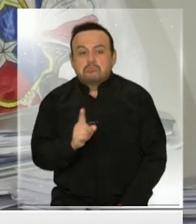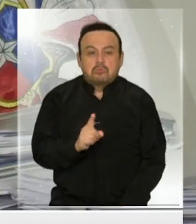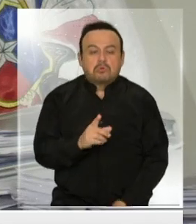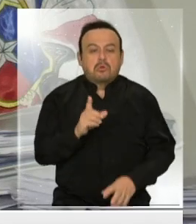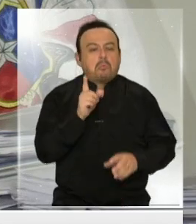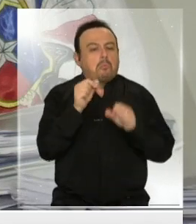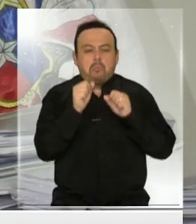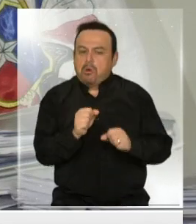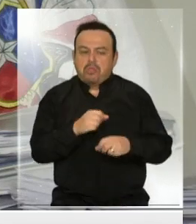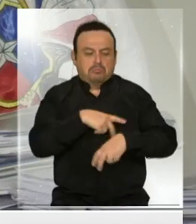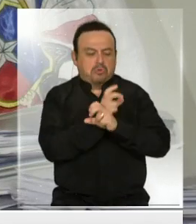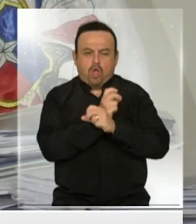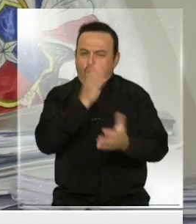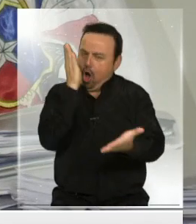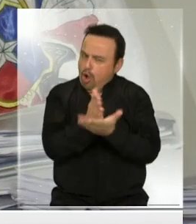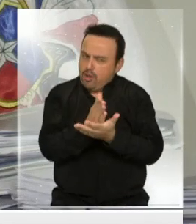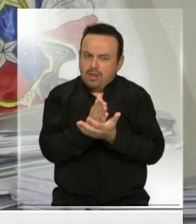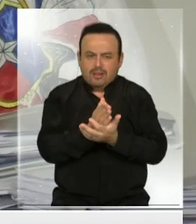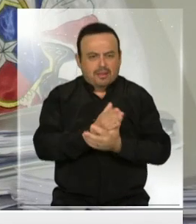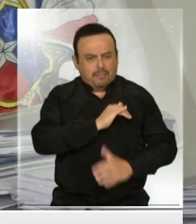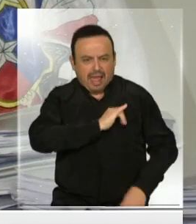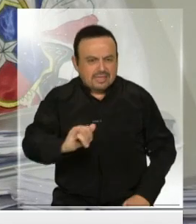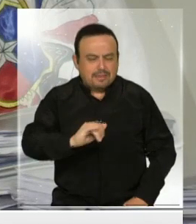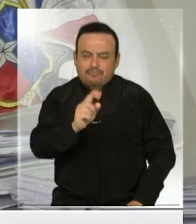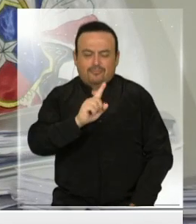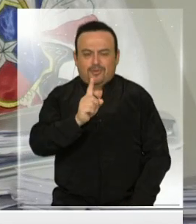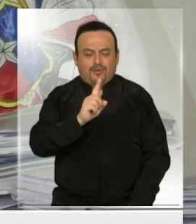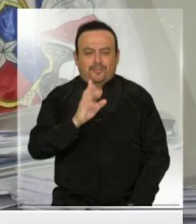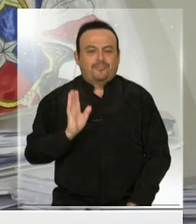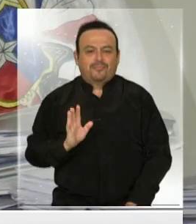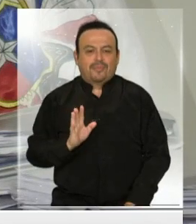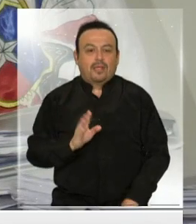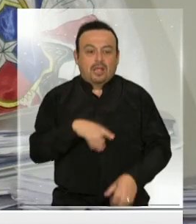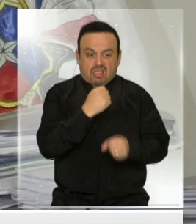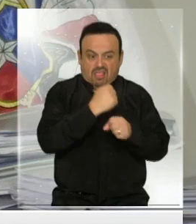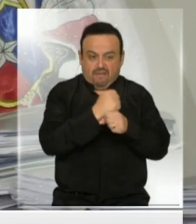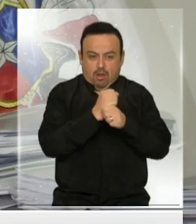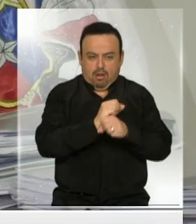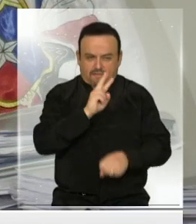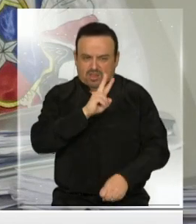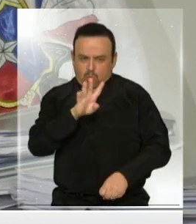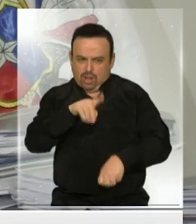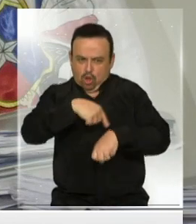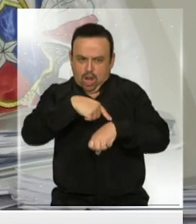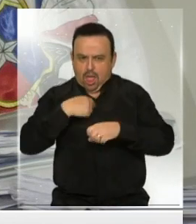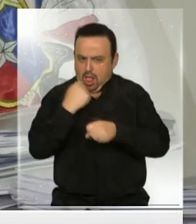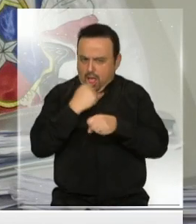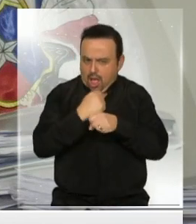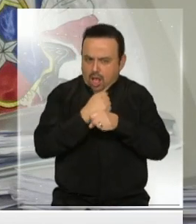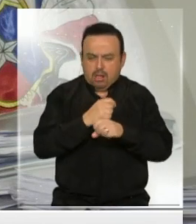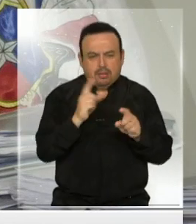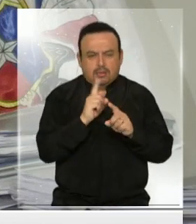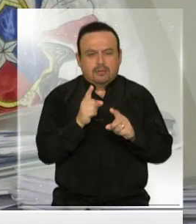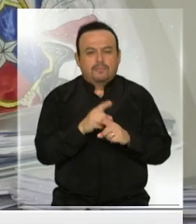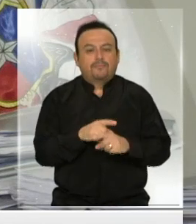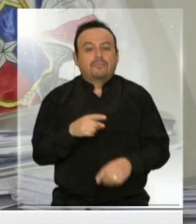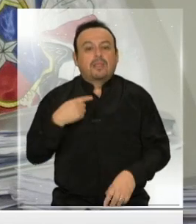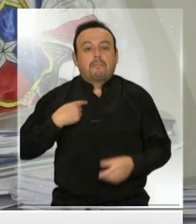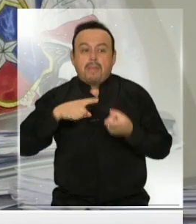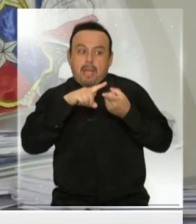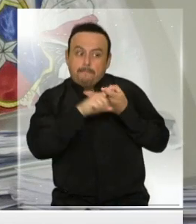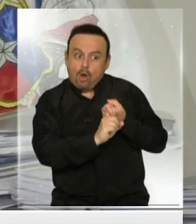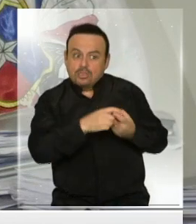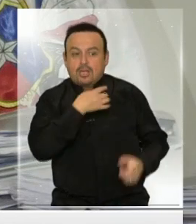desconectar. Teletrabajo no significa que vamos a estar disponible a las 24 horas del día. Mi mujer me dice a mí en las noches apaga el